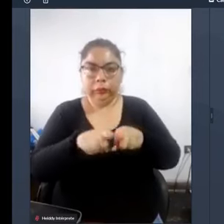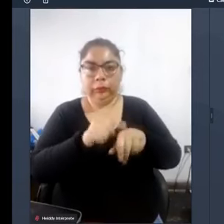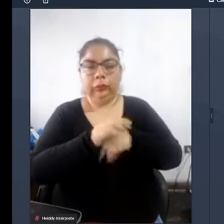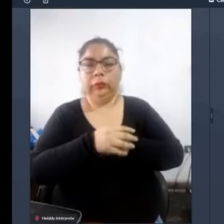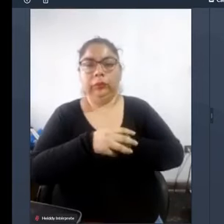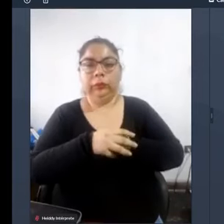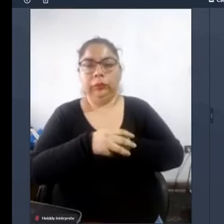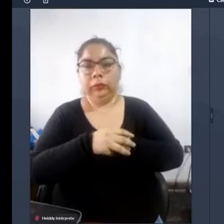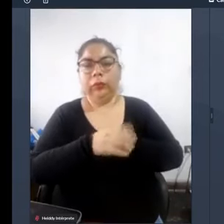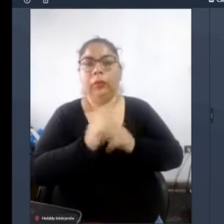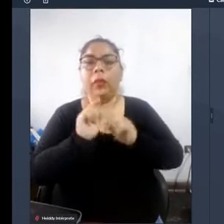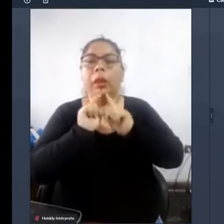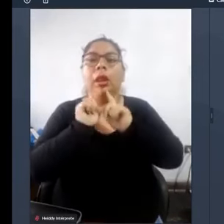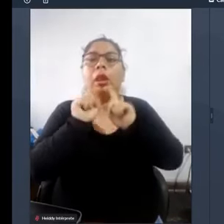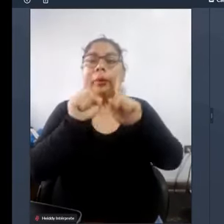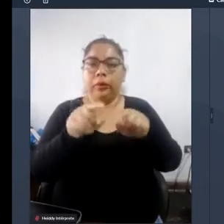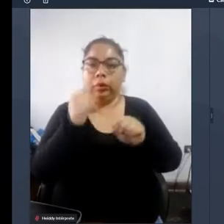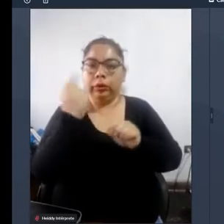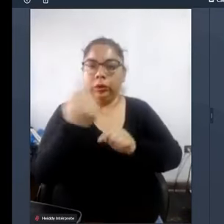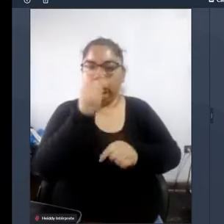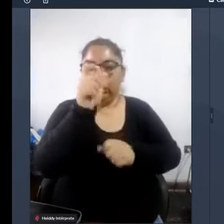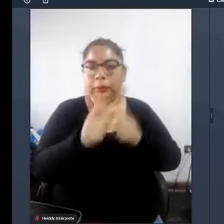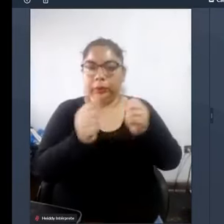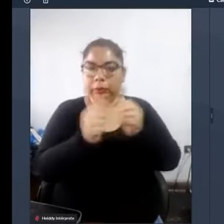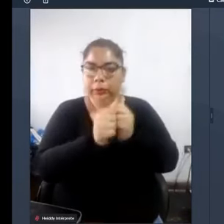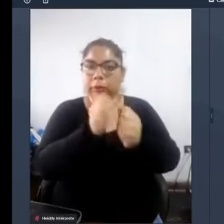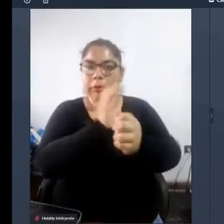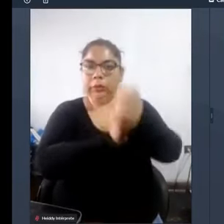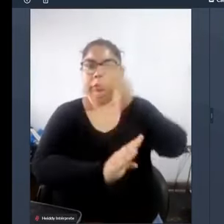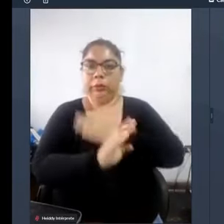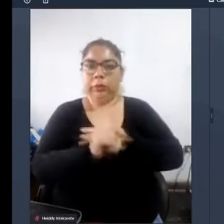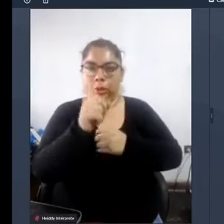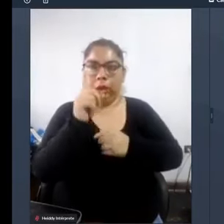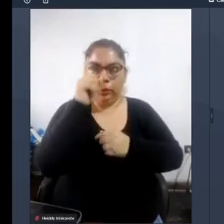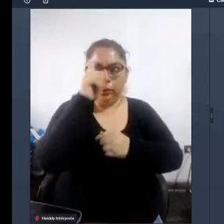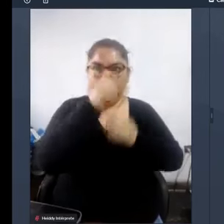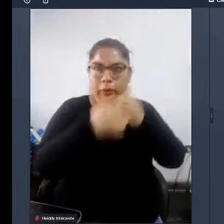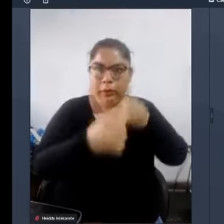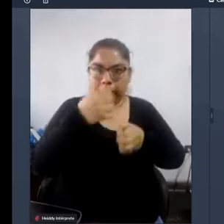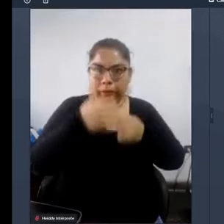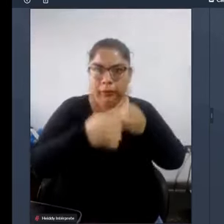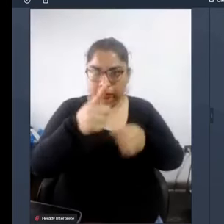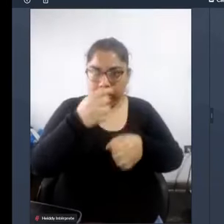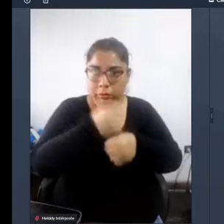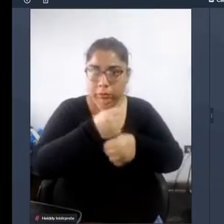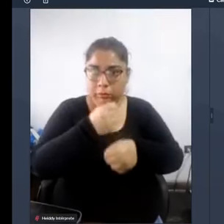la pregunta es ¿solamente las personas con discapacidad tienen problemas para acceder al empleo?